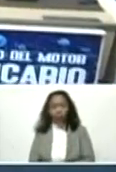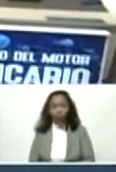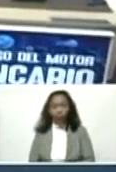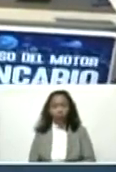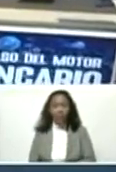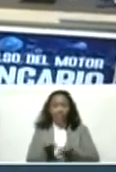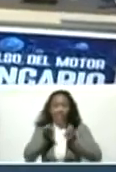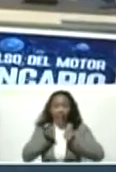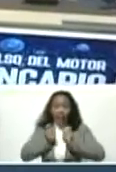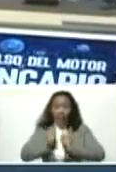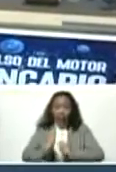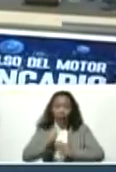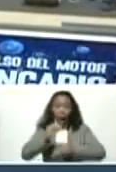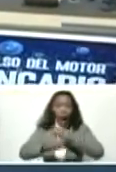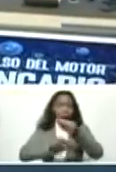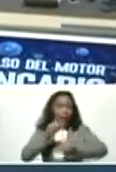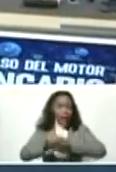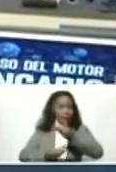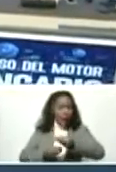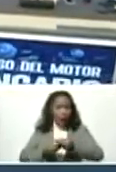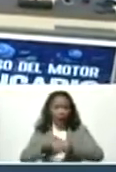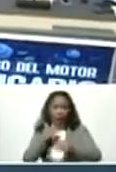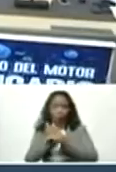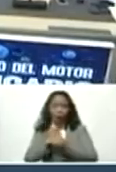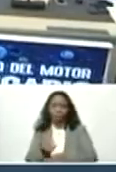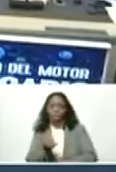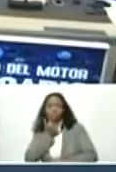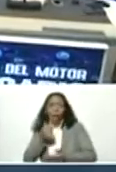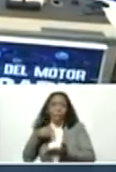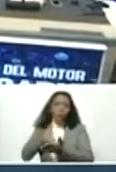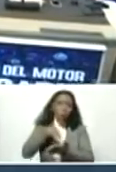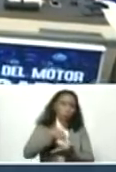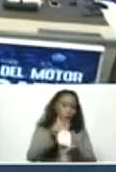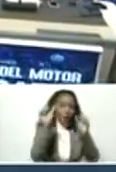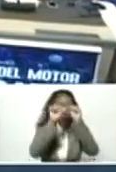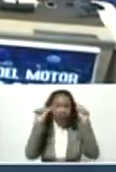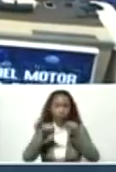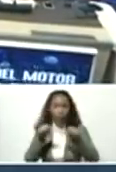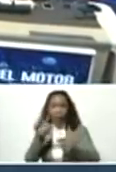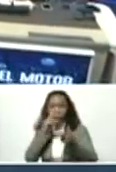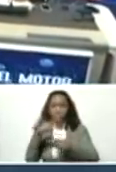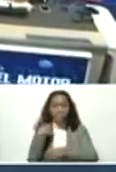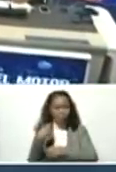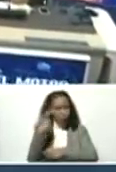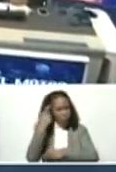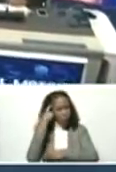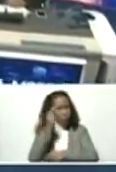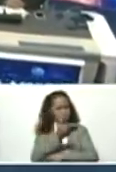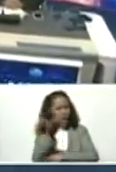Trataron de hacernos trastabillar los sistemas de pago. ¿Recuerdan ustedes, verdad?